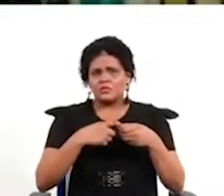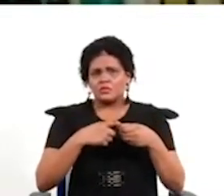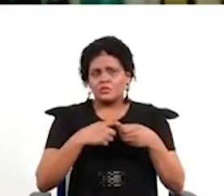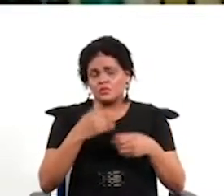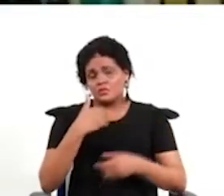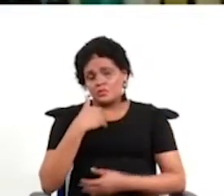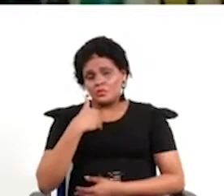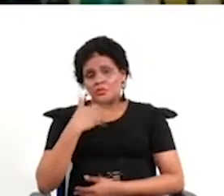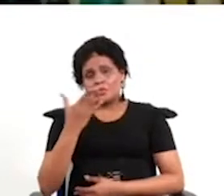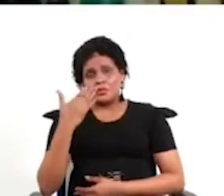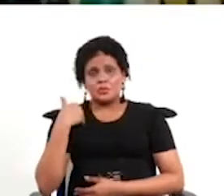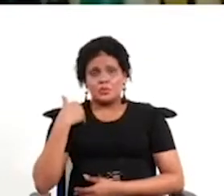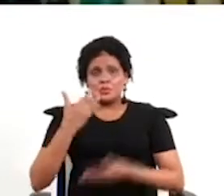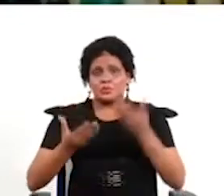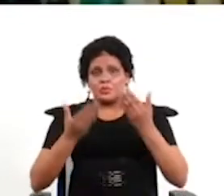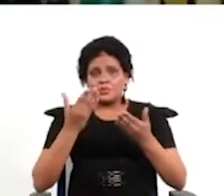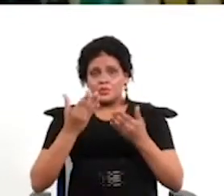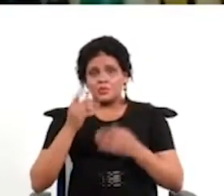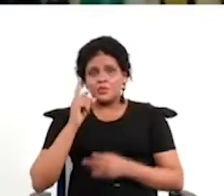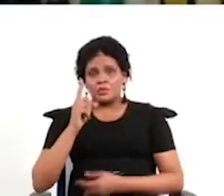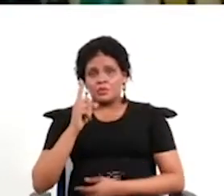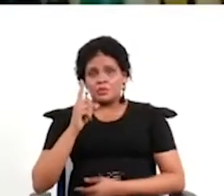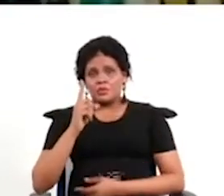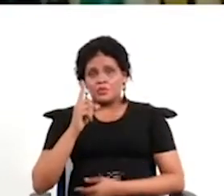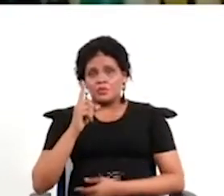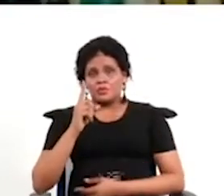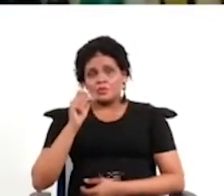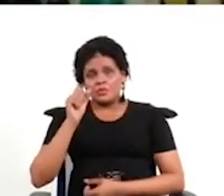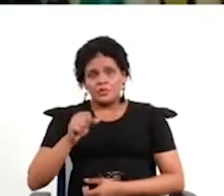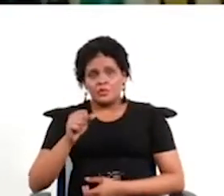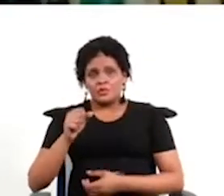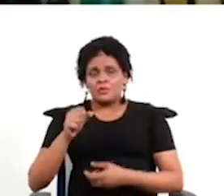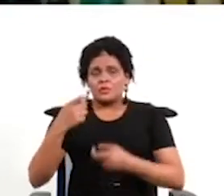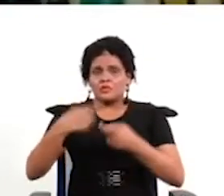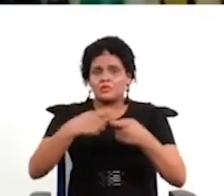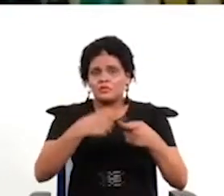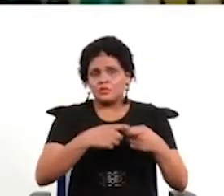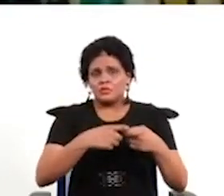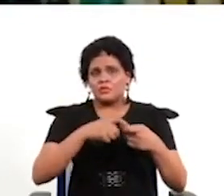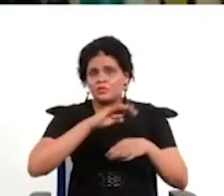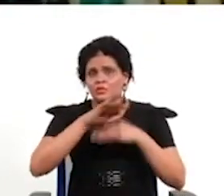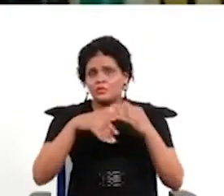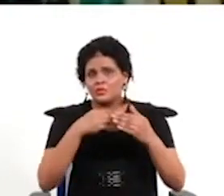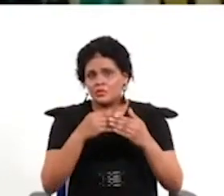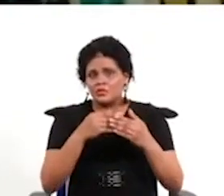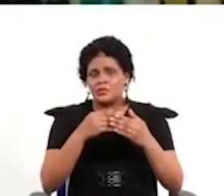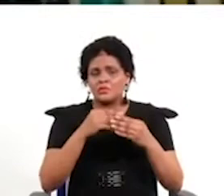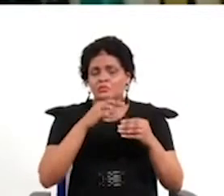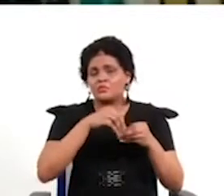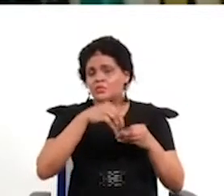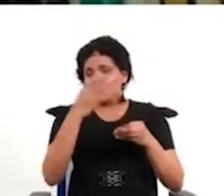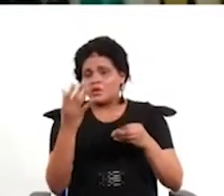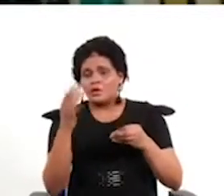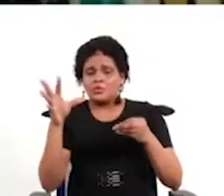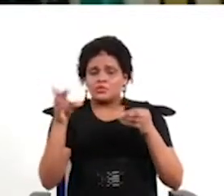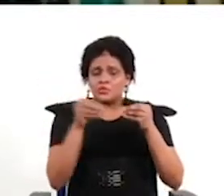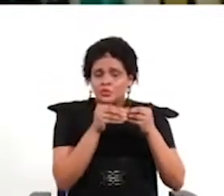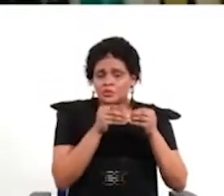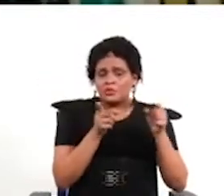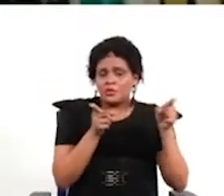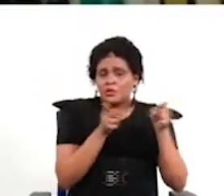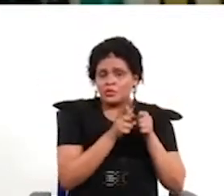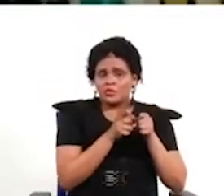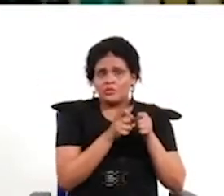organismos electorales deberían tener un rol clave organizándolos para evitar o disminuir o minimizar o sea